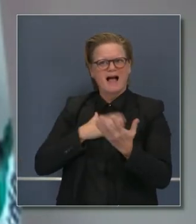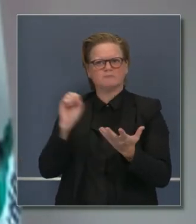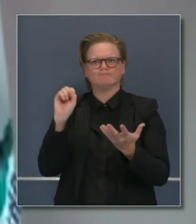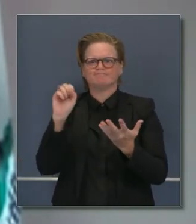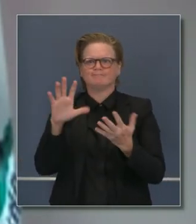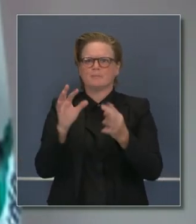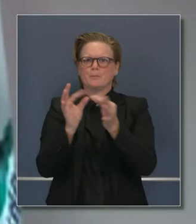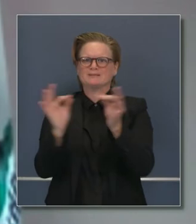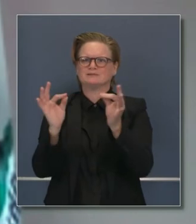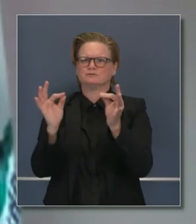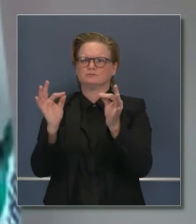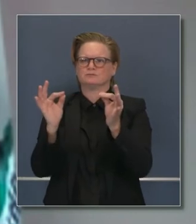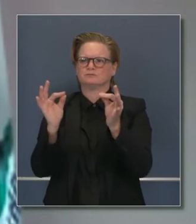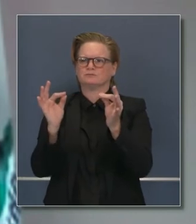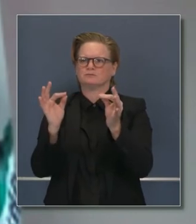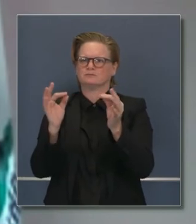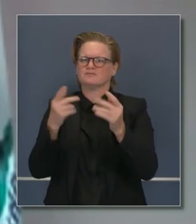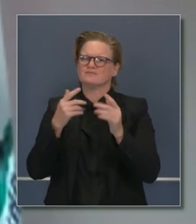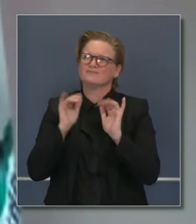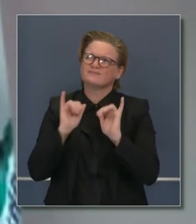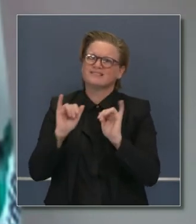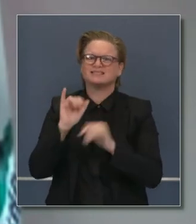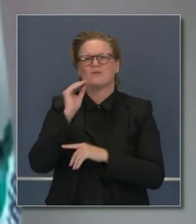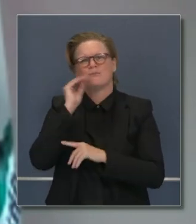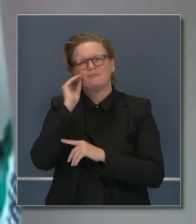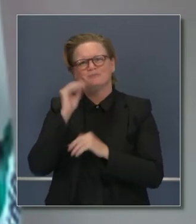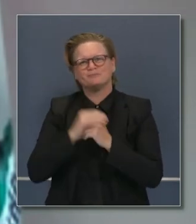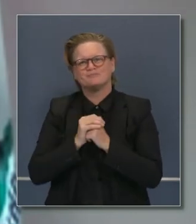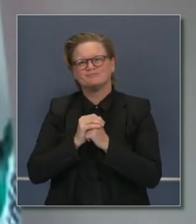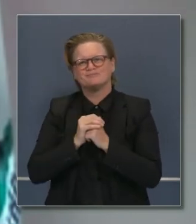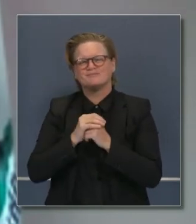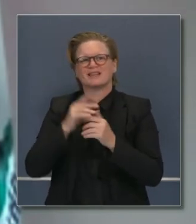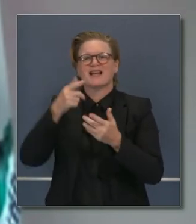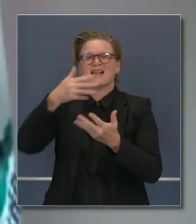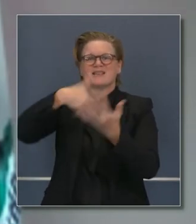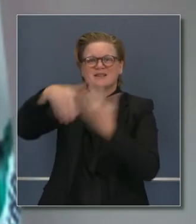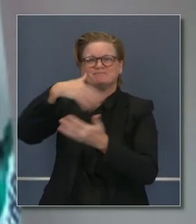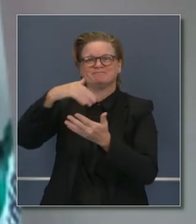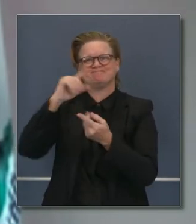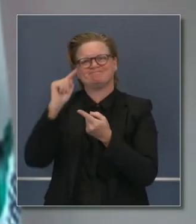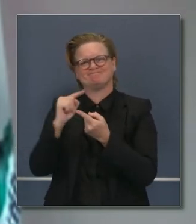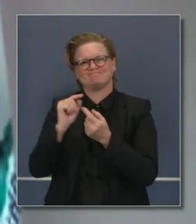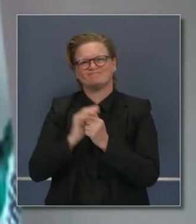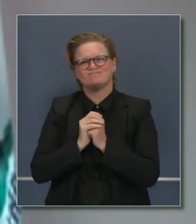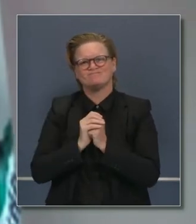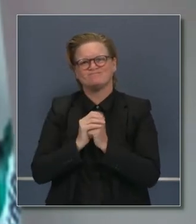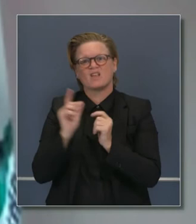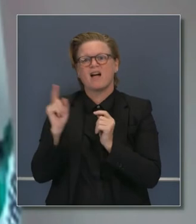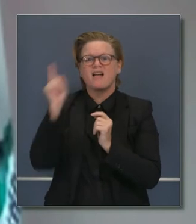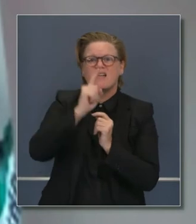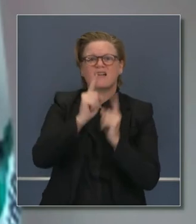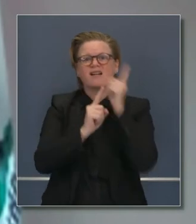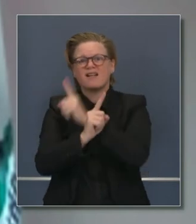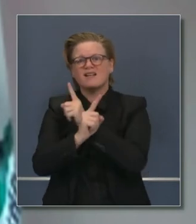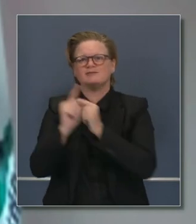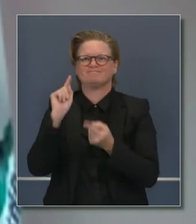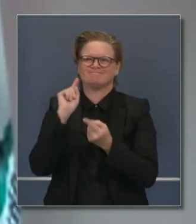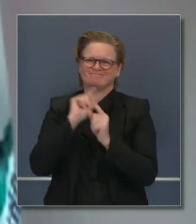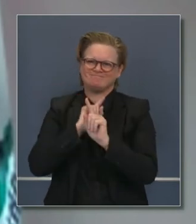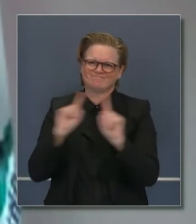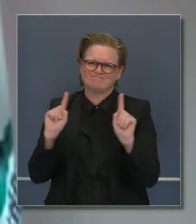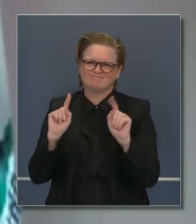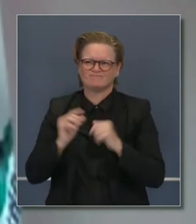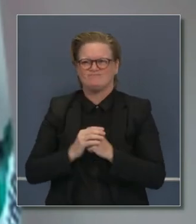tanto como usted pueda, quedarse en casa, quédese Reduzca sus interacciones con otros para poder controlar la